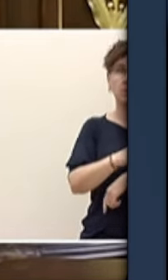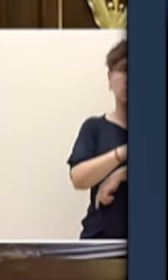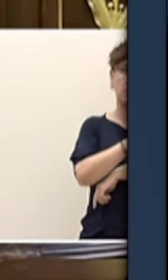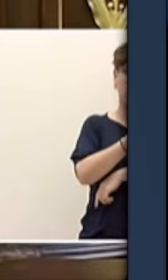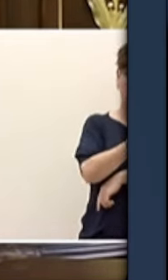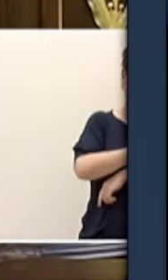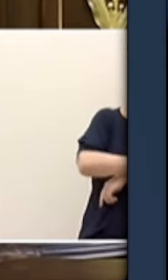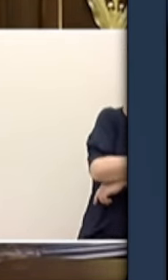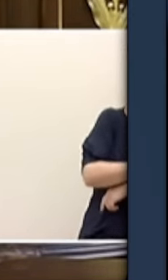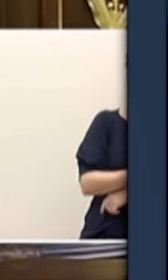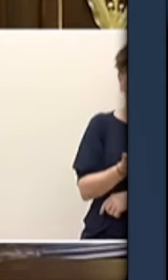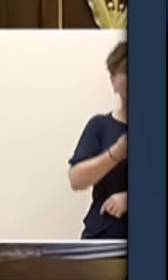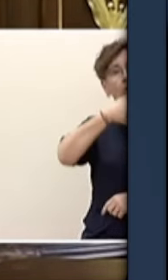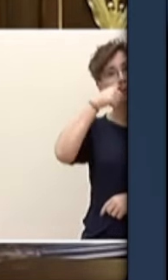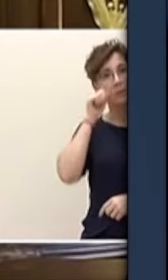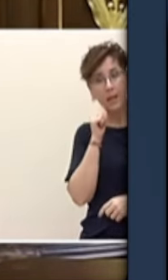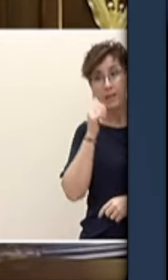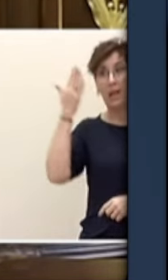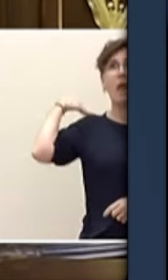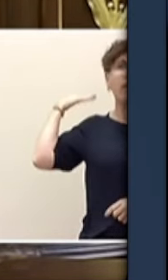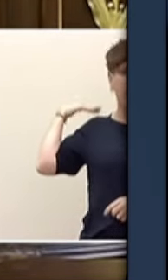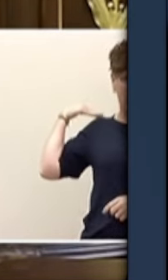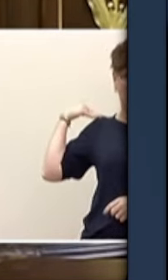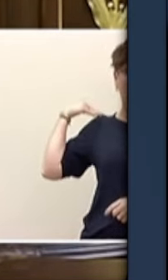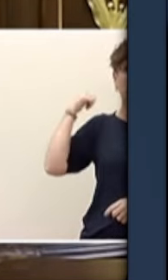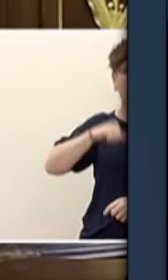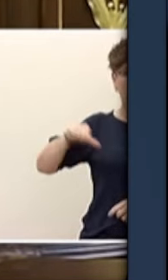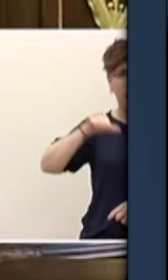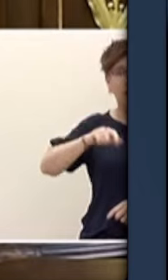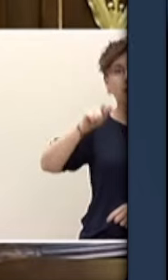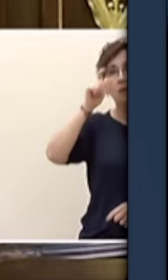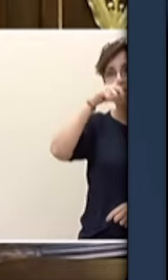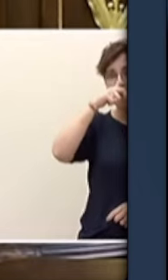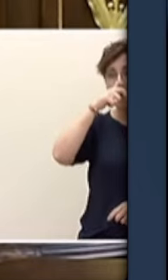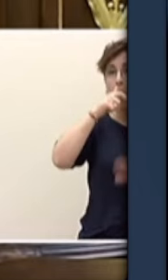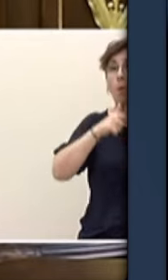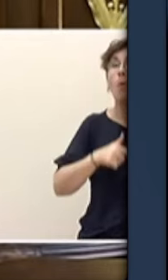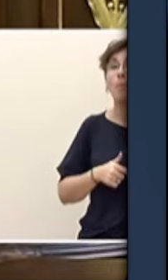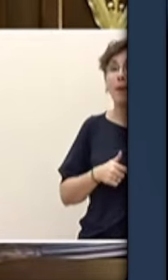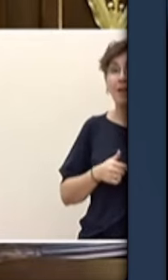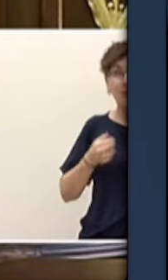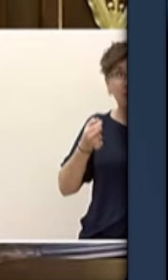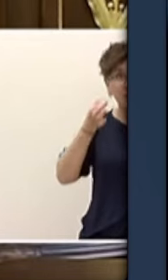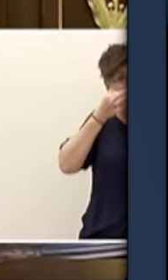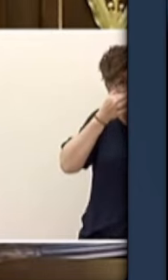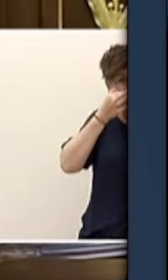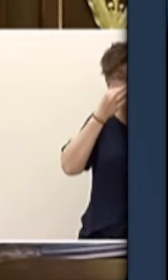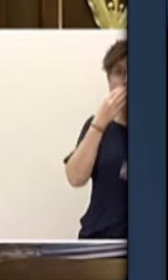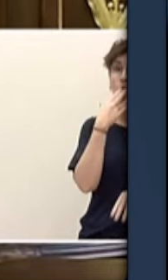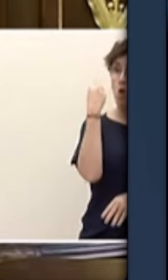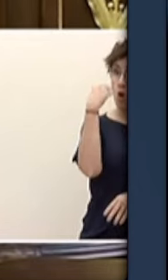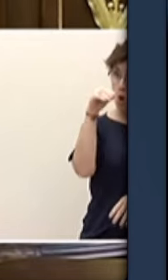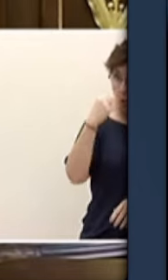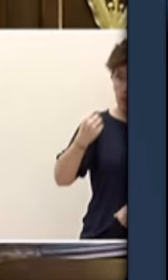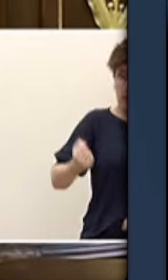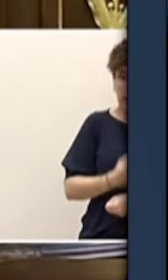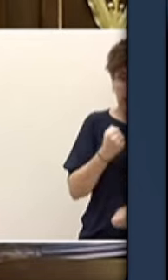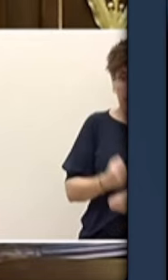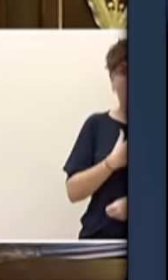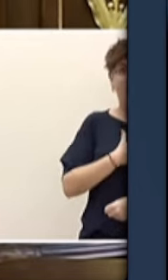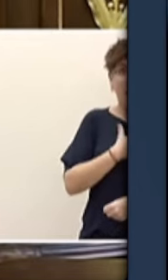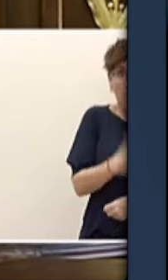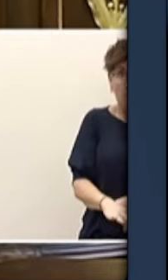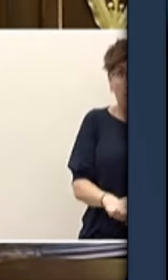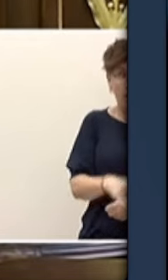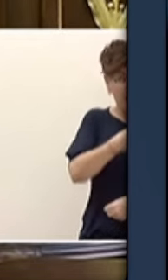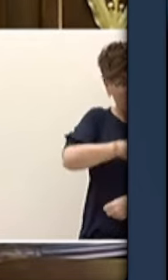Pero nos ocultan que la mano de obra joven y española tiene en muchas ocasiones que abandonar España para